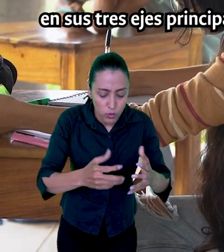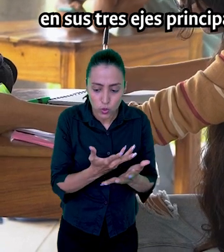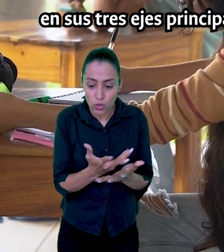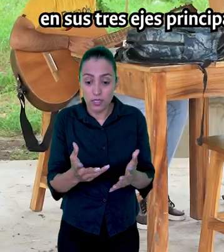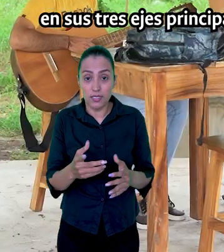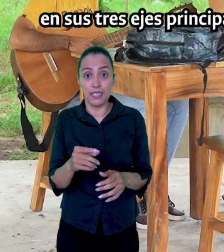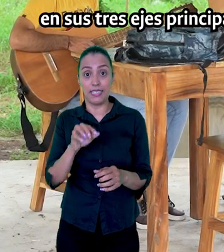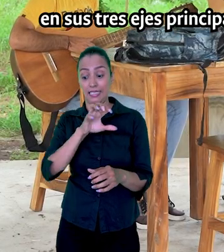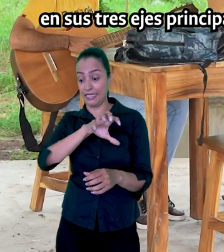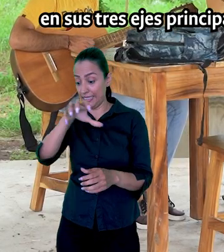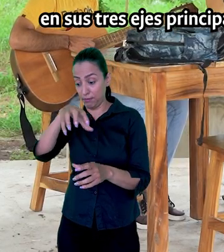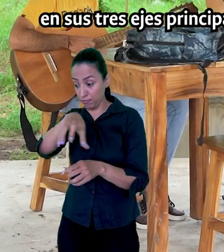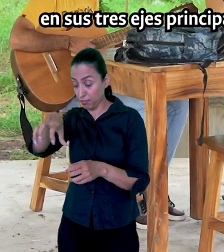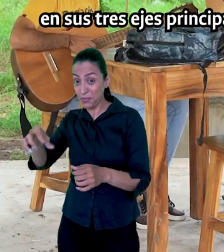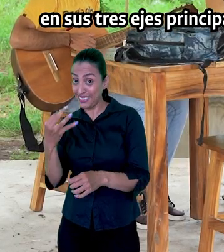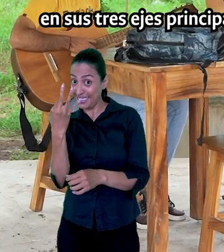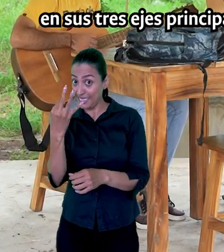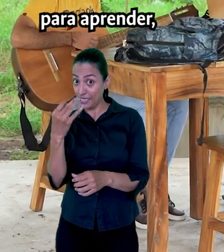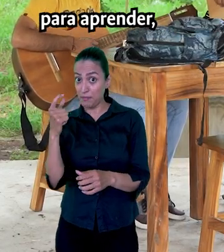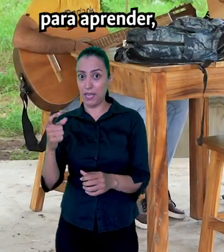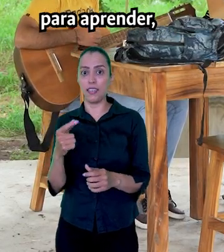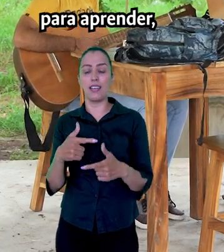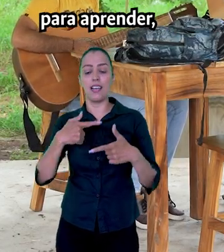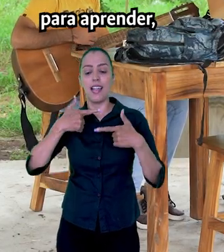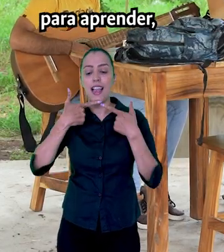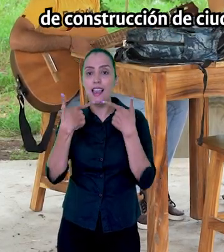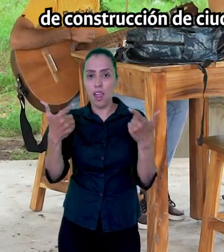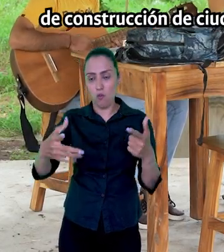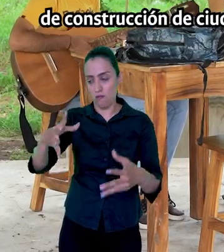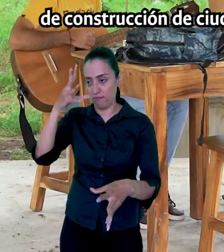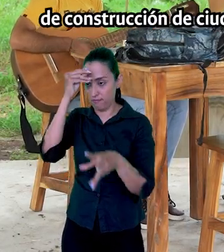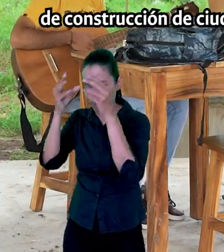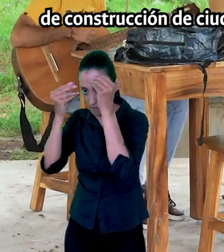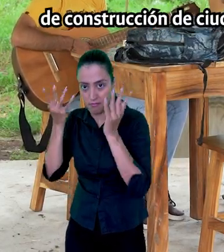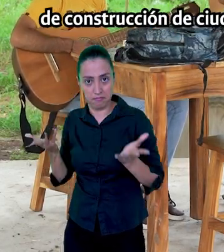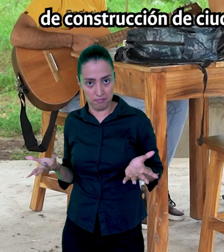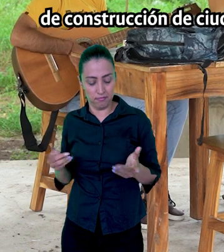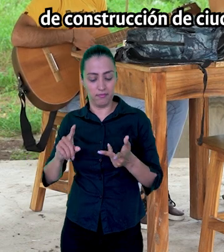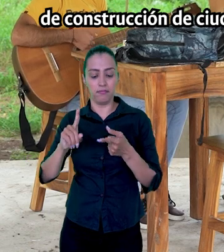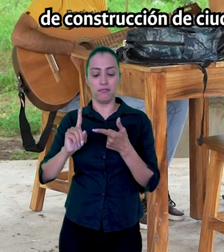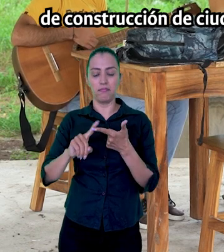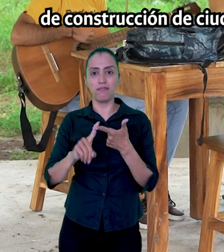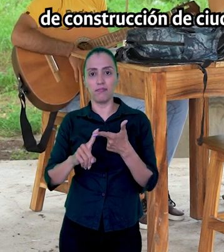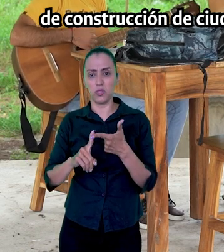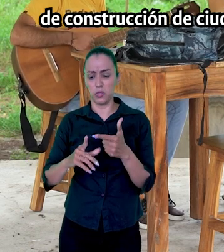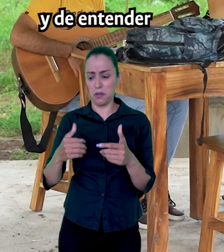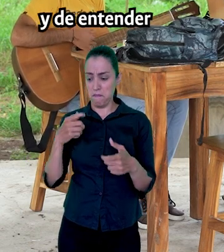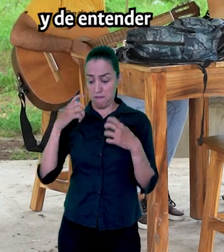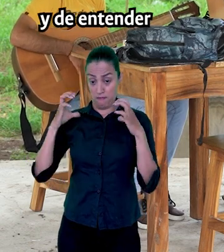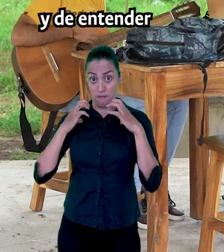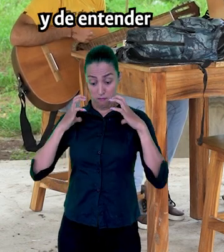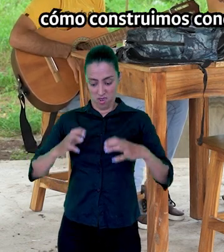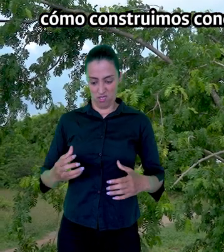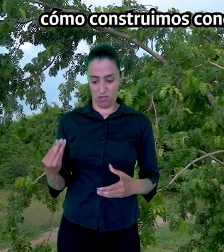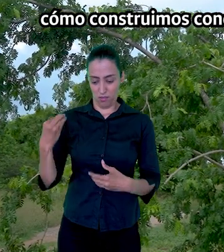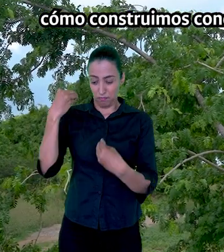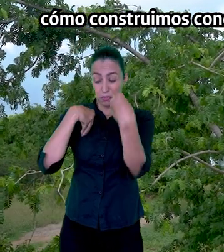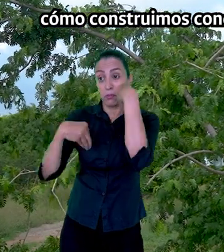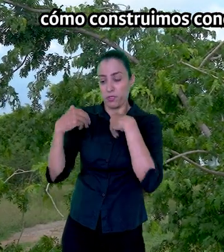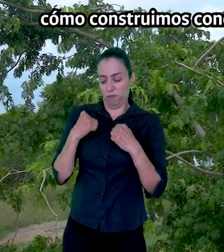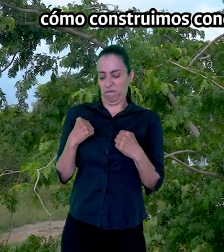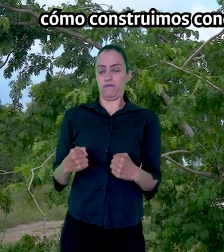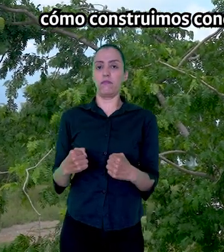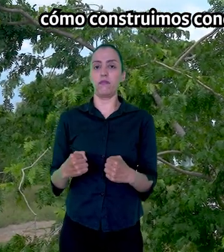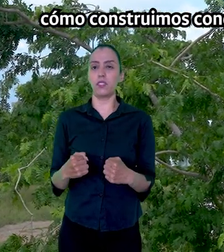principales de lenguajes para aprender, de construcción de ciudadanía y de entender cómo